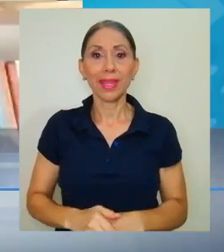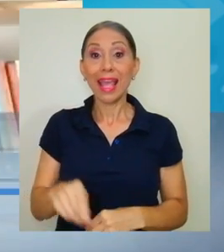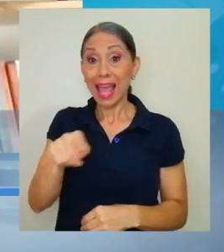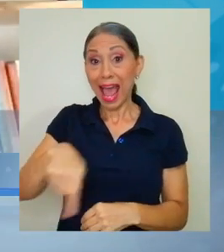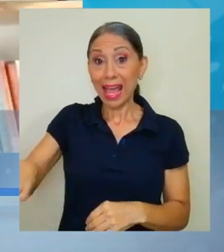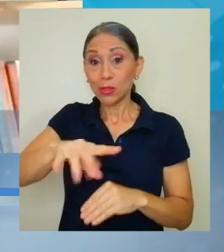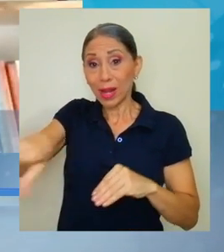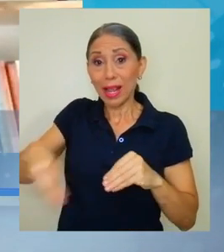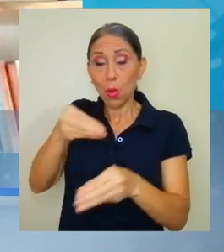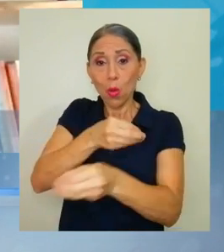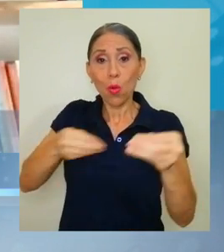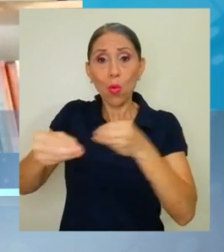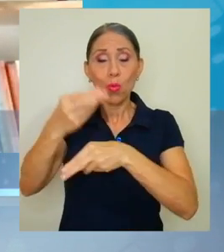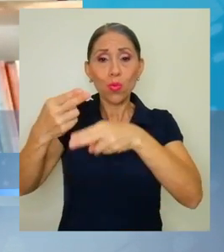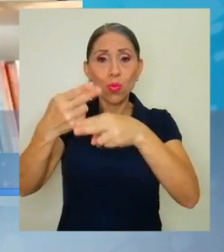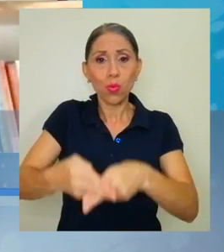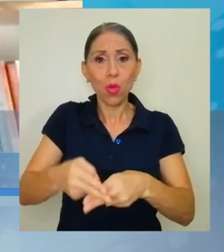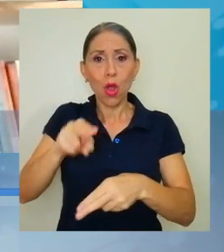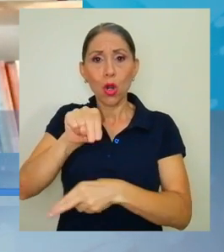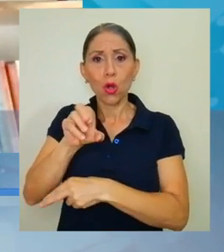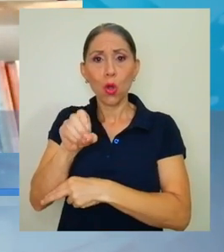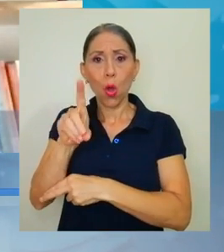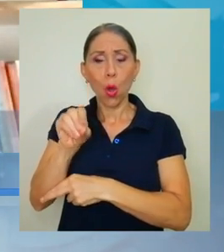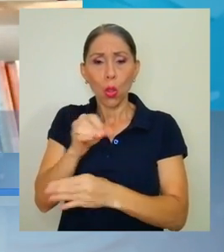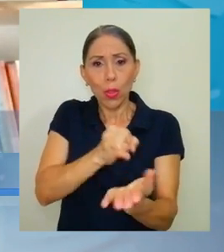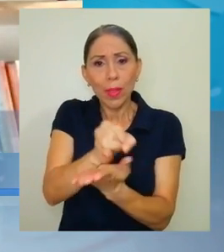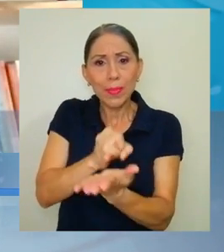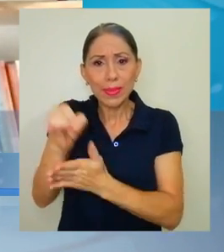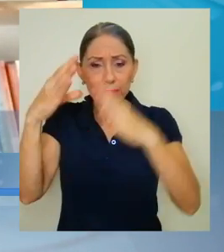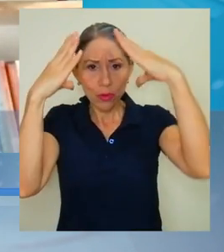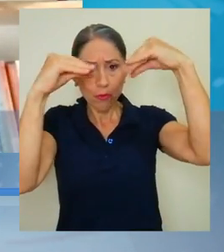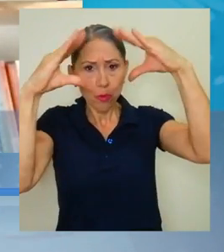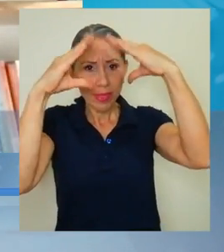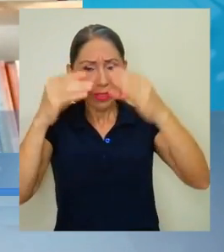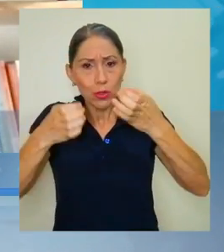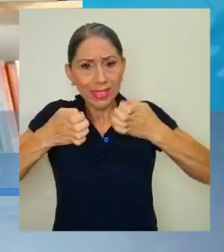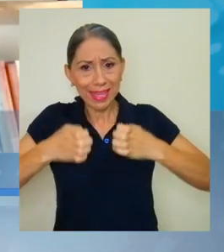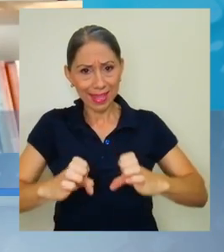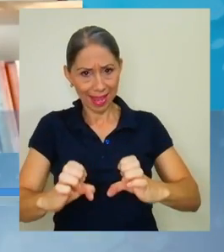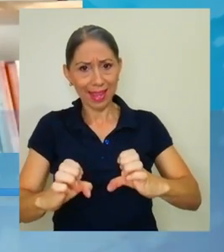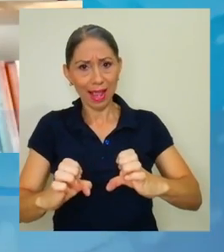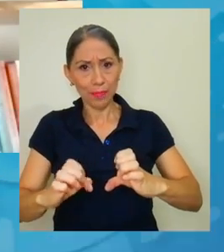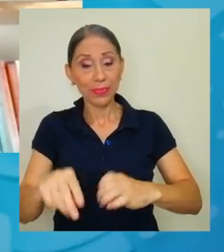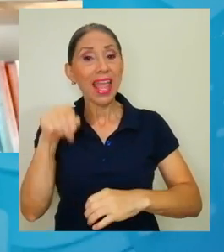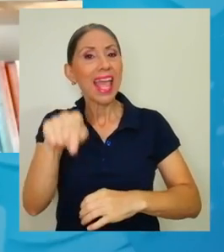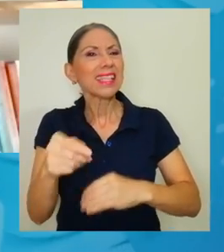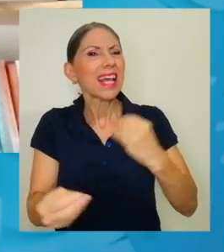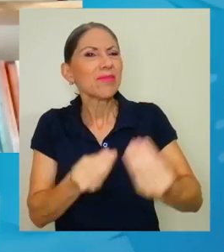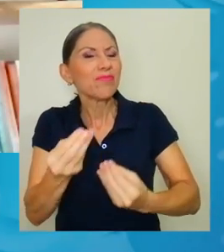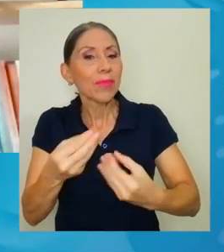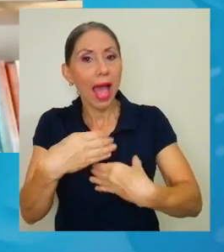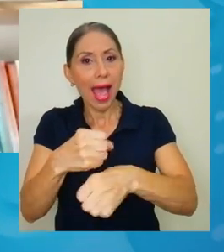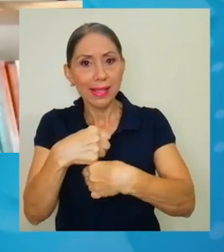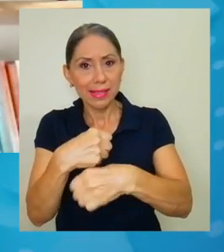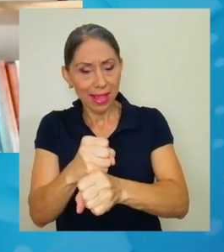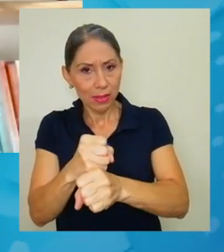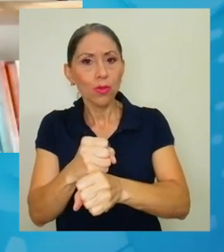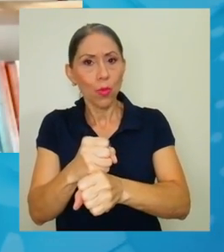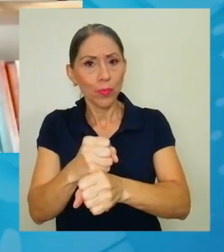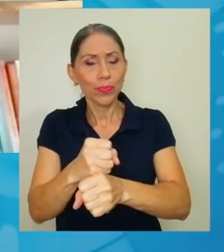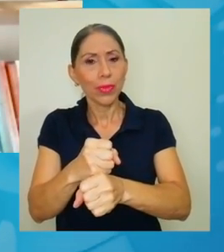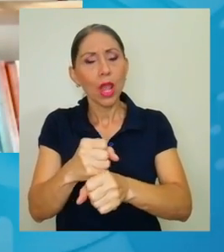una nueva unidad que se llama el Nodo de Investigación e Información Estratégica, que es la que va a estar haciendo